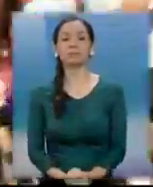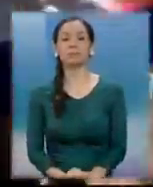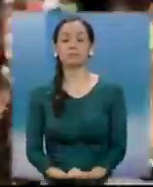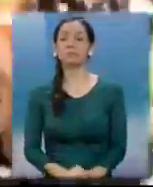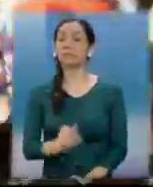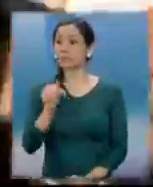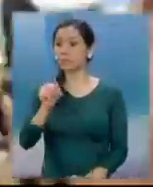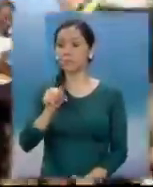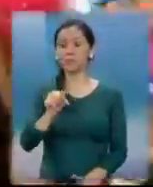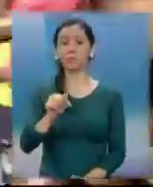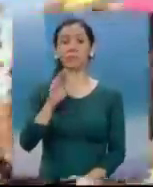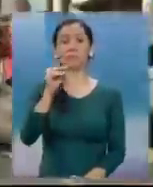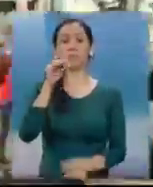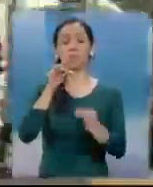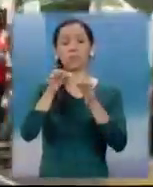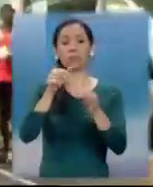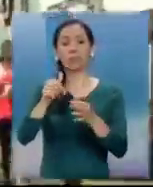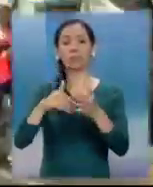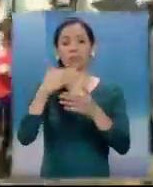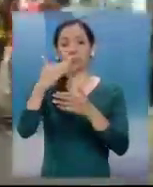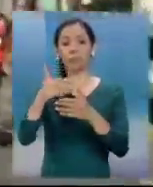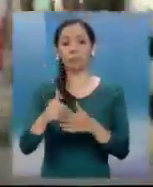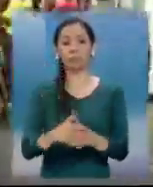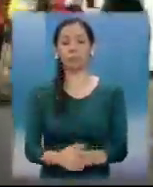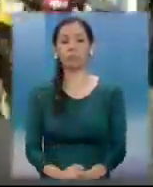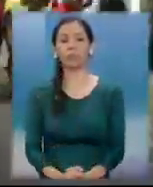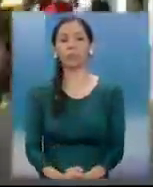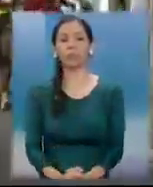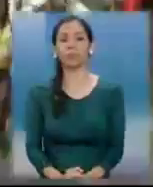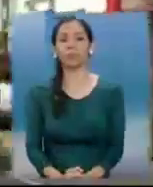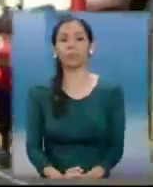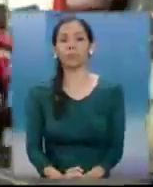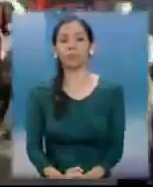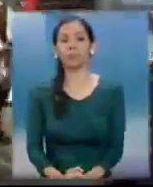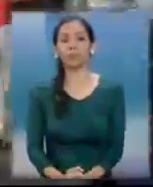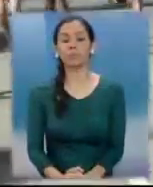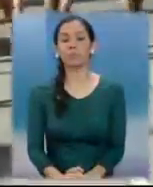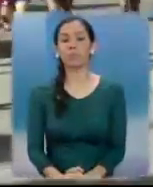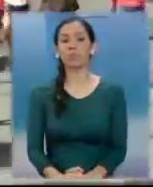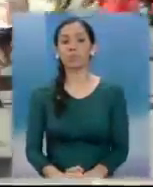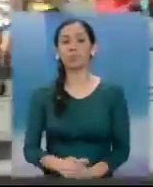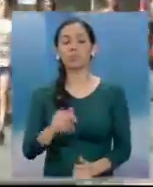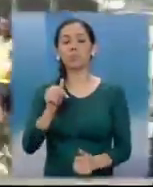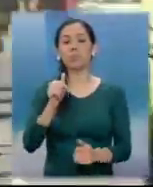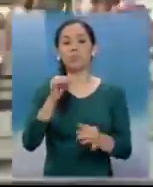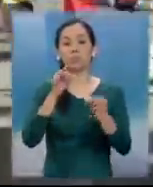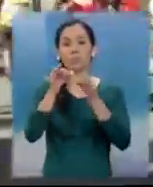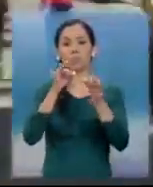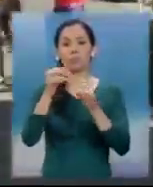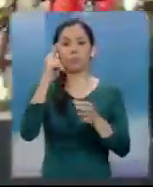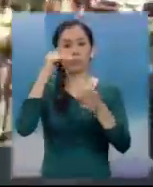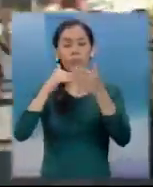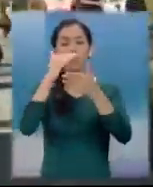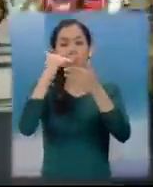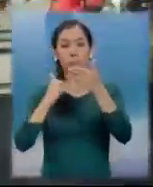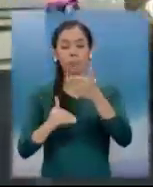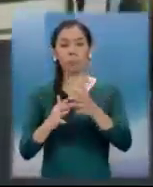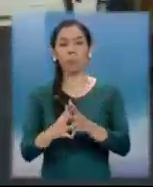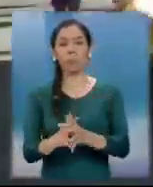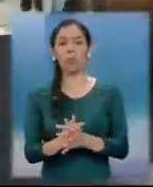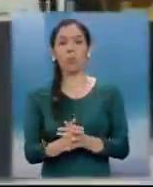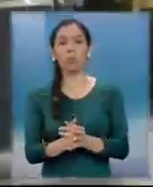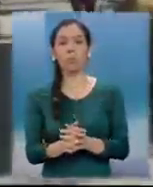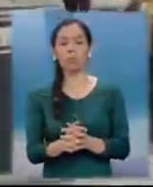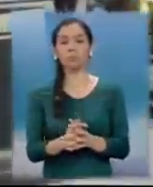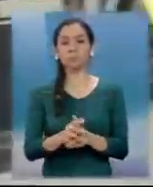Así lucían las principales calles y avenidas de la ciudad en donde se realizó el recorrido de los 21 kilómetros de la media maratón. La población